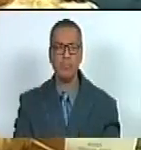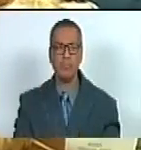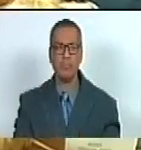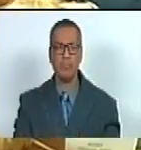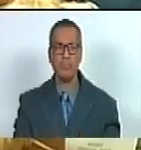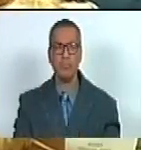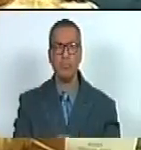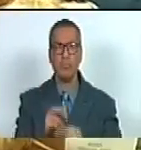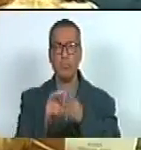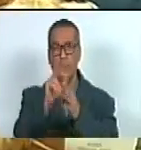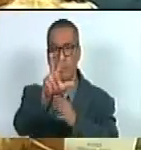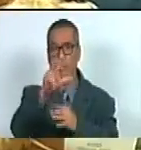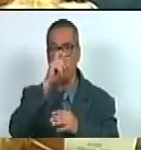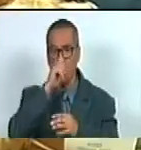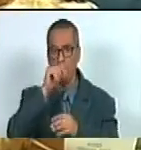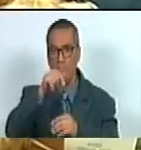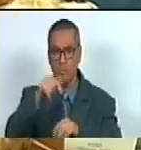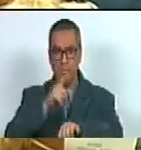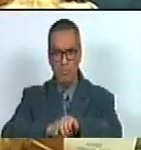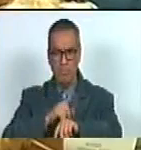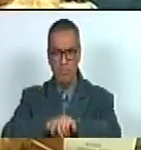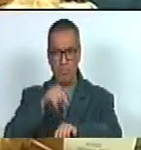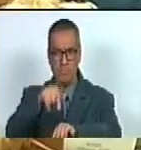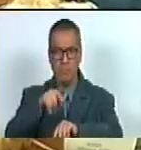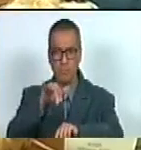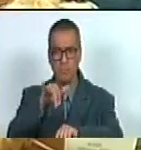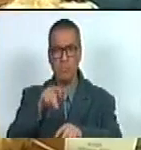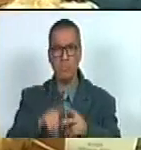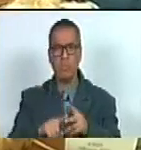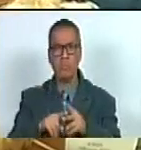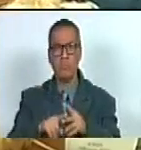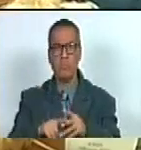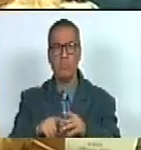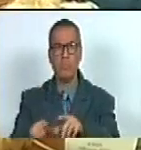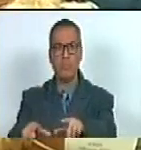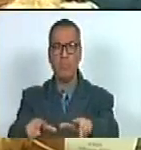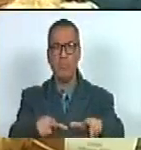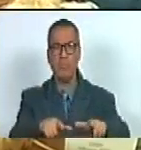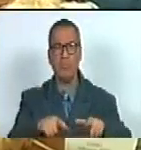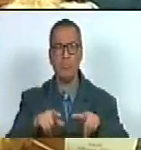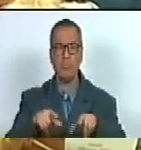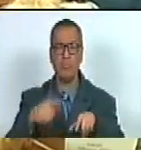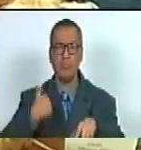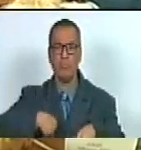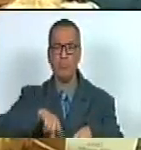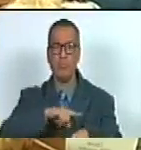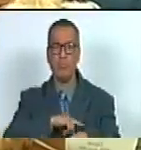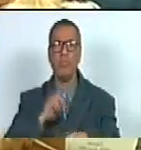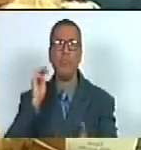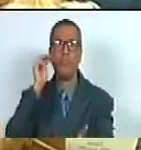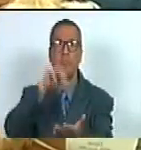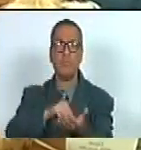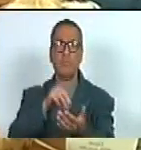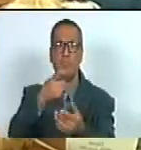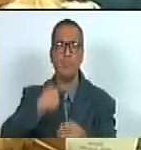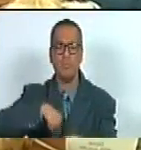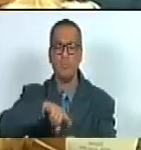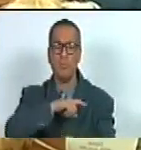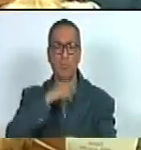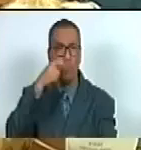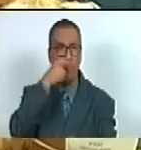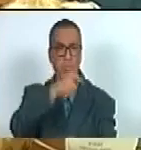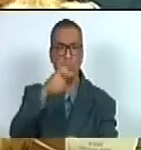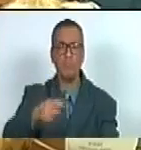tres años a esta misma hora en las costas de nuestro estado Aragua nuestro pueblo